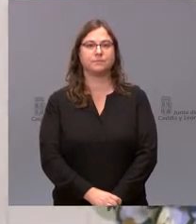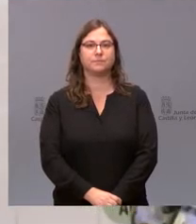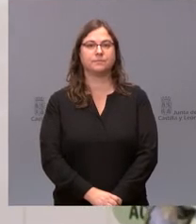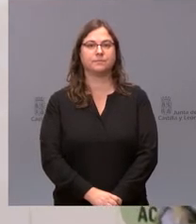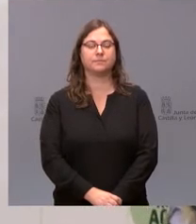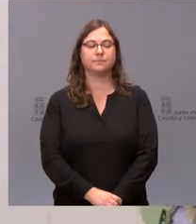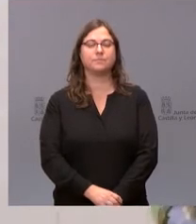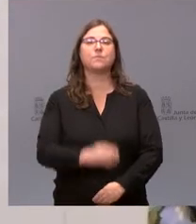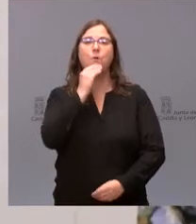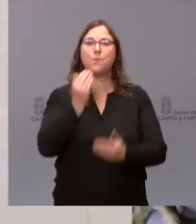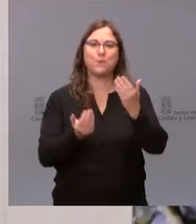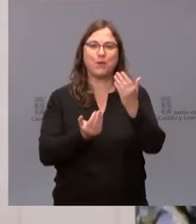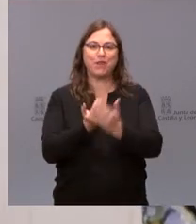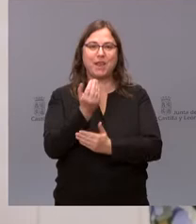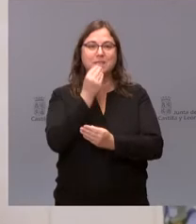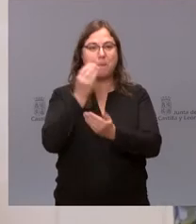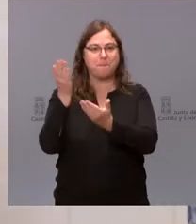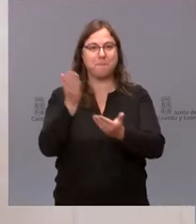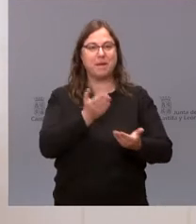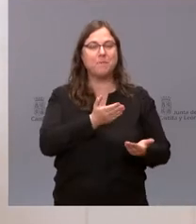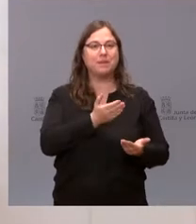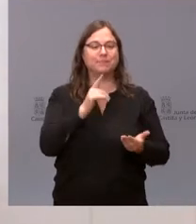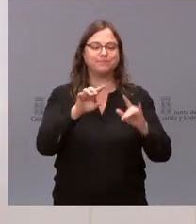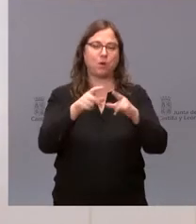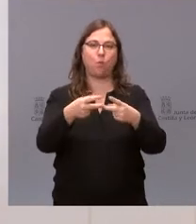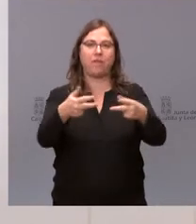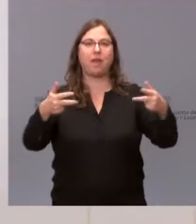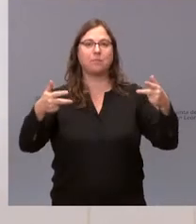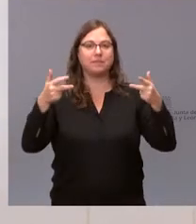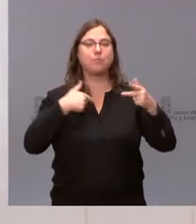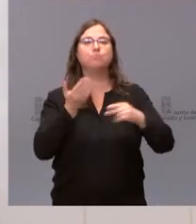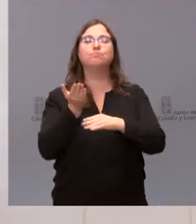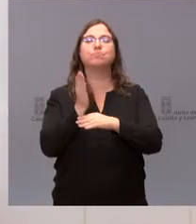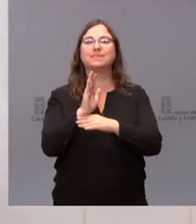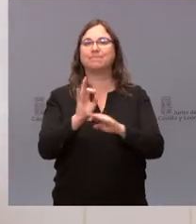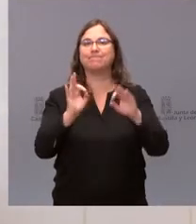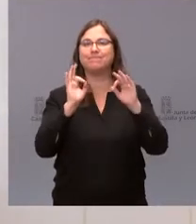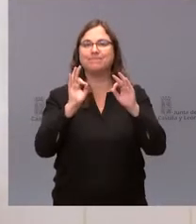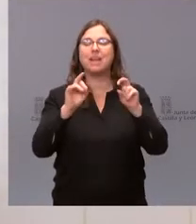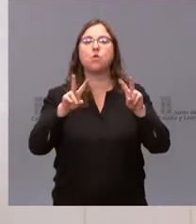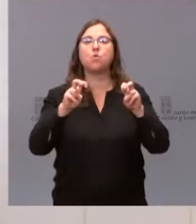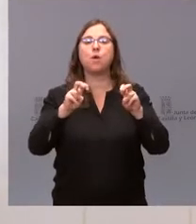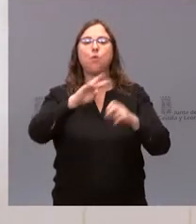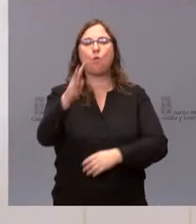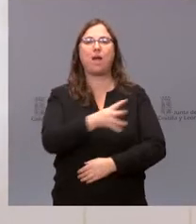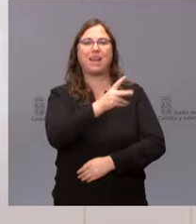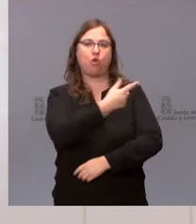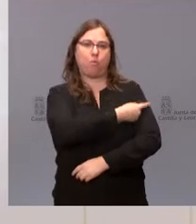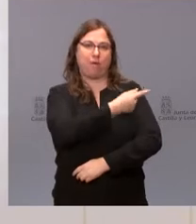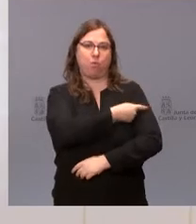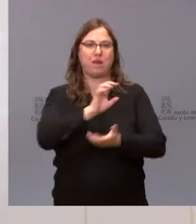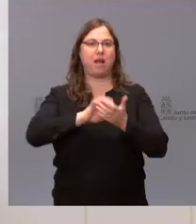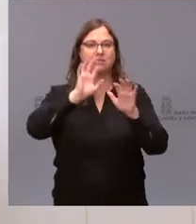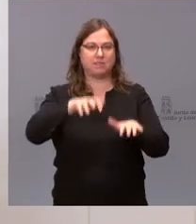Muy bien, buenos días. Bienvenidos a esta rueda de prensa en la que presentamos el nuevo calendario vacunal de Castilla y León.